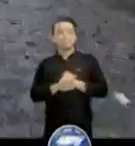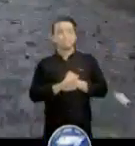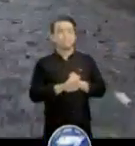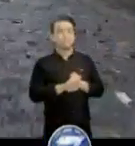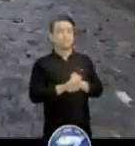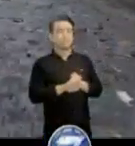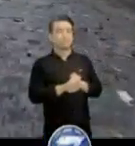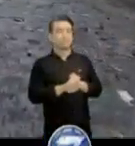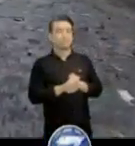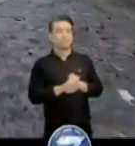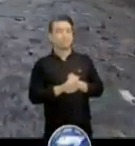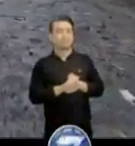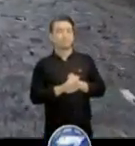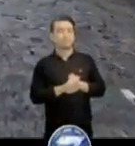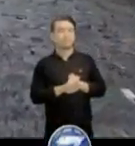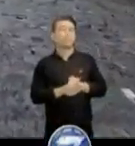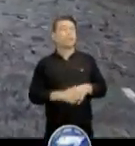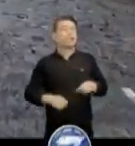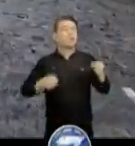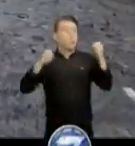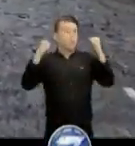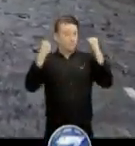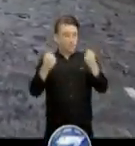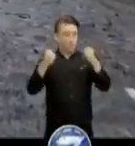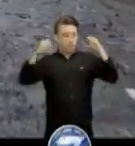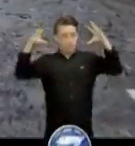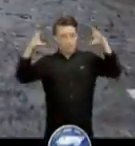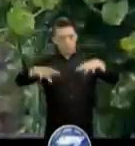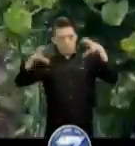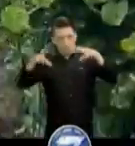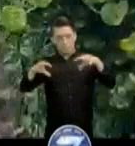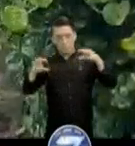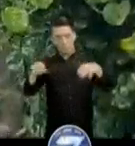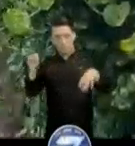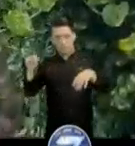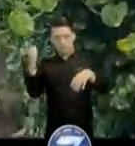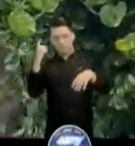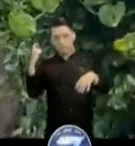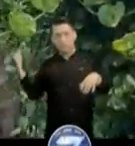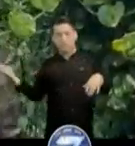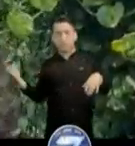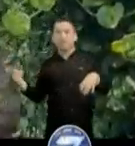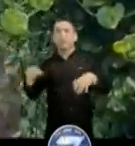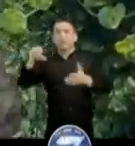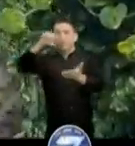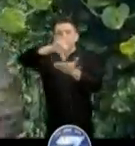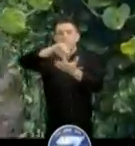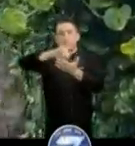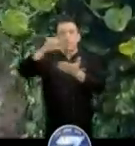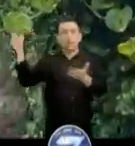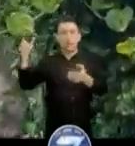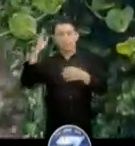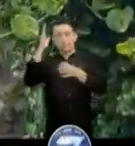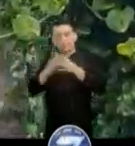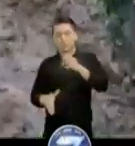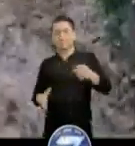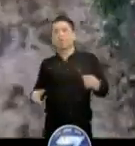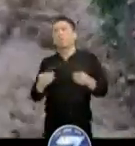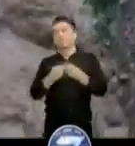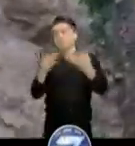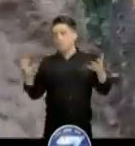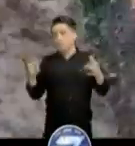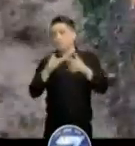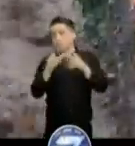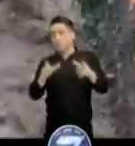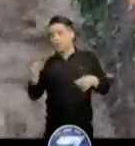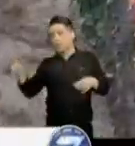Derivado a las fuertes lluvias que han imperado las últimas horas en la cabecera departamental de Escuintla, varios lugares de la cabecera